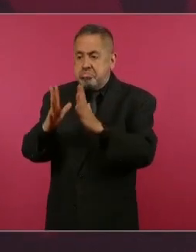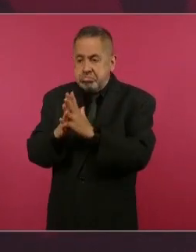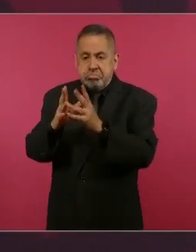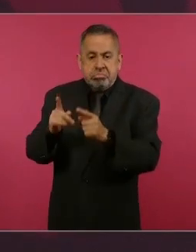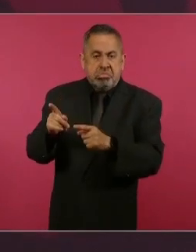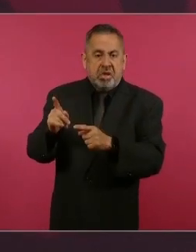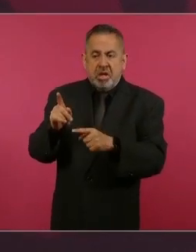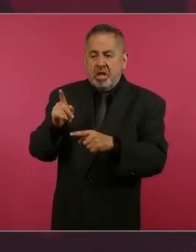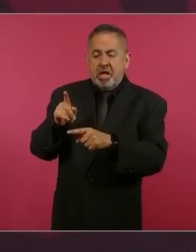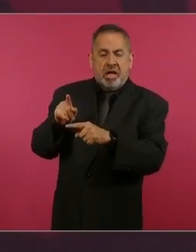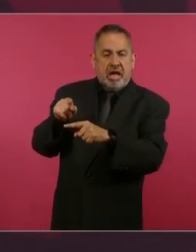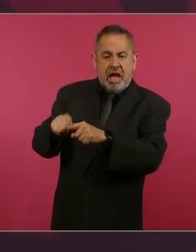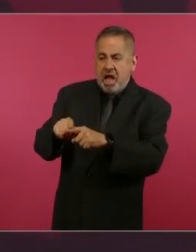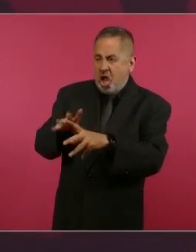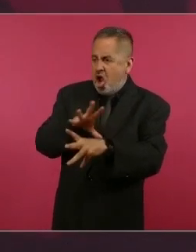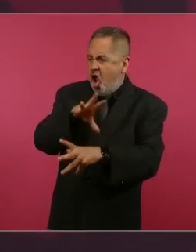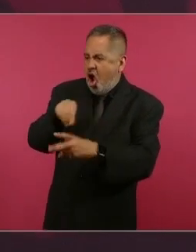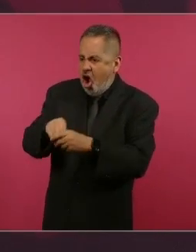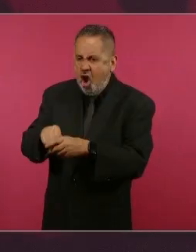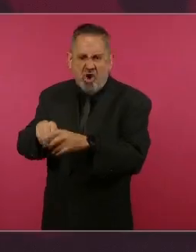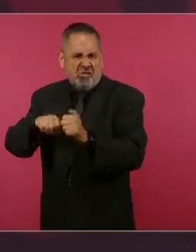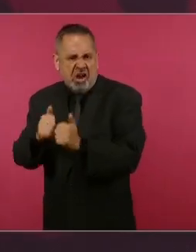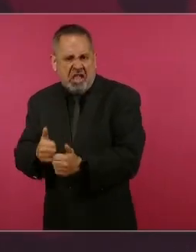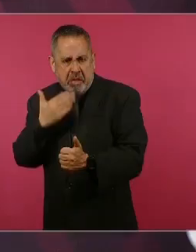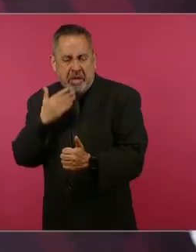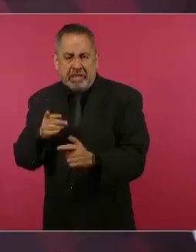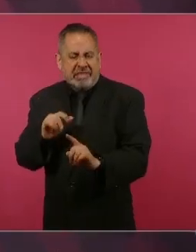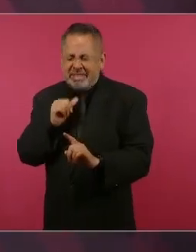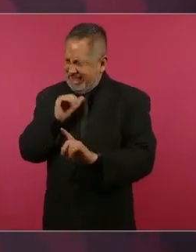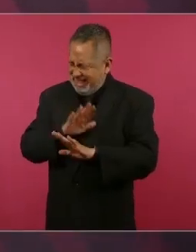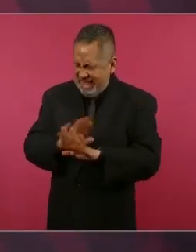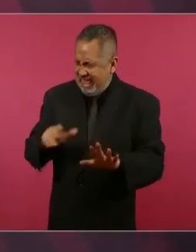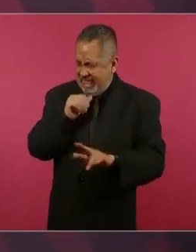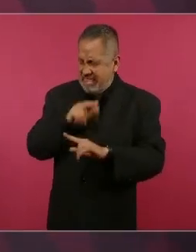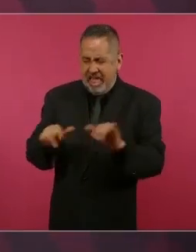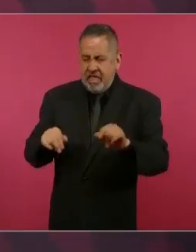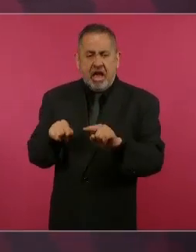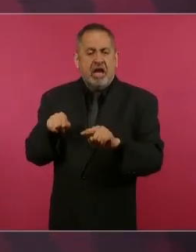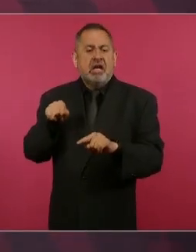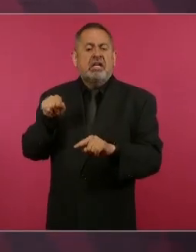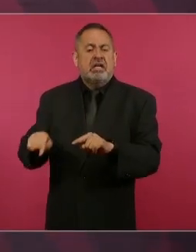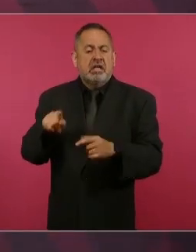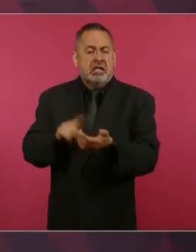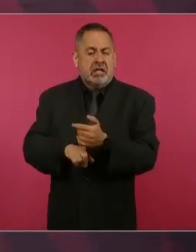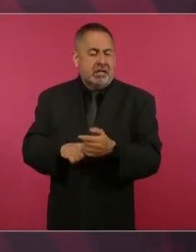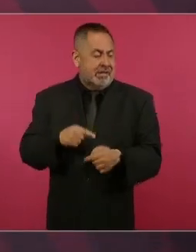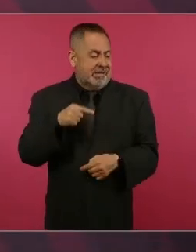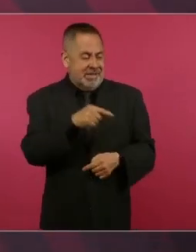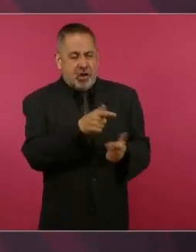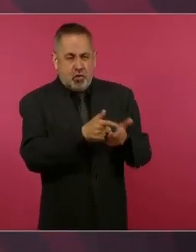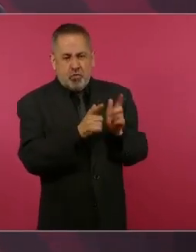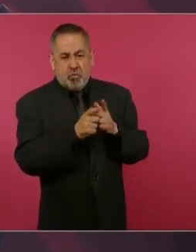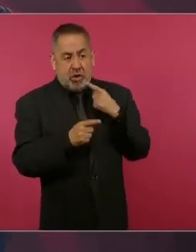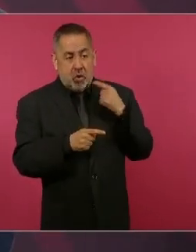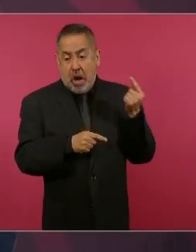raíces el Partido Conservador